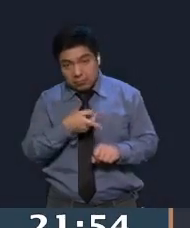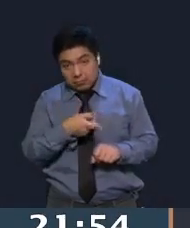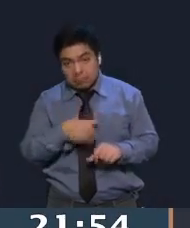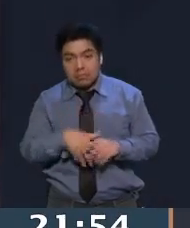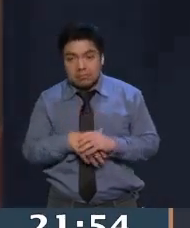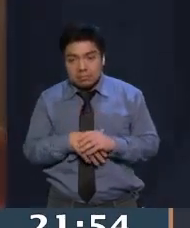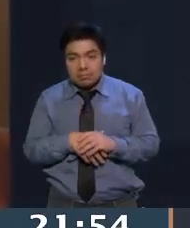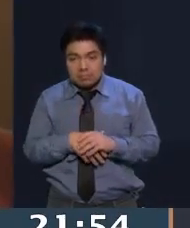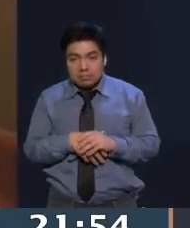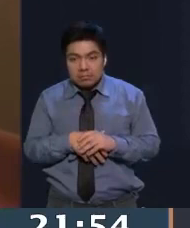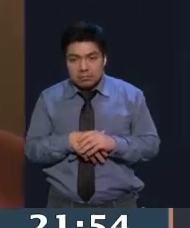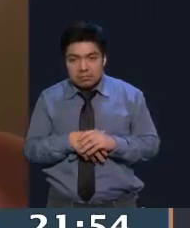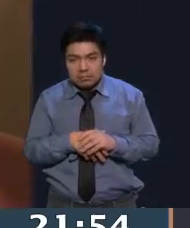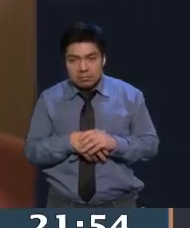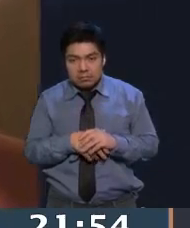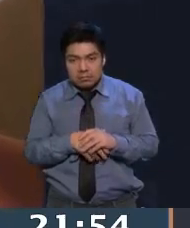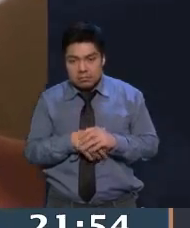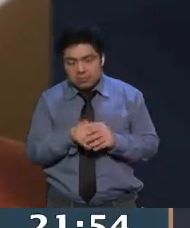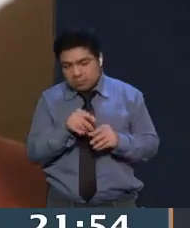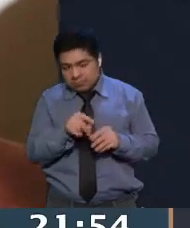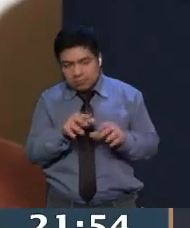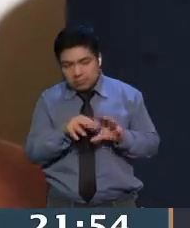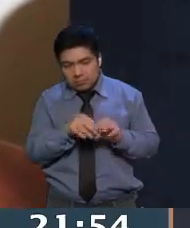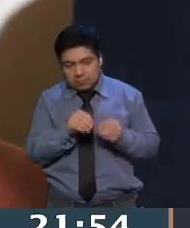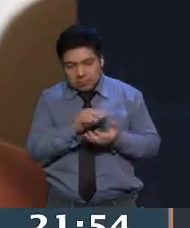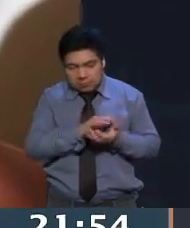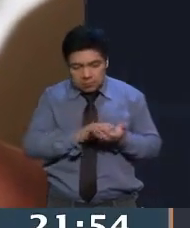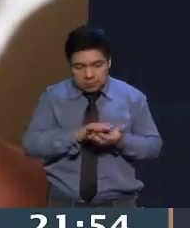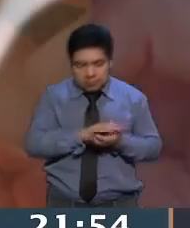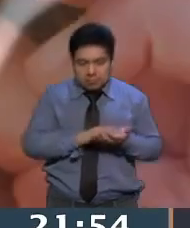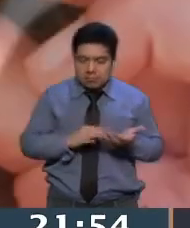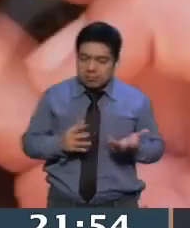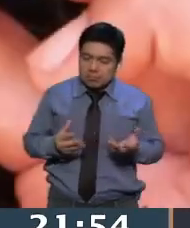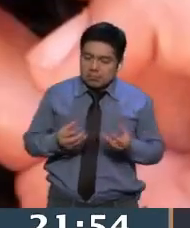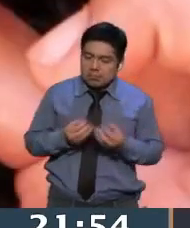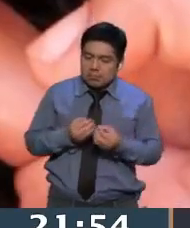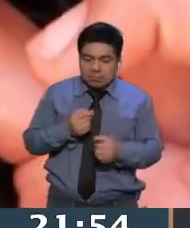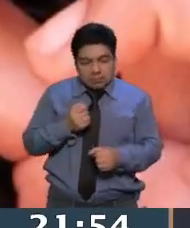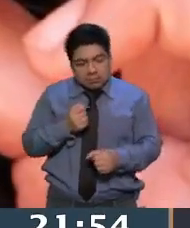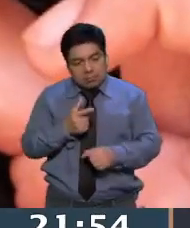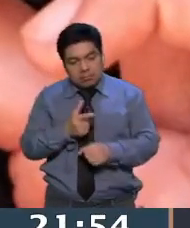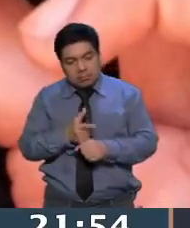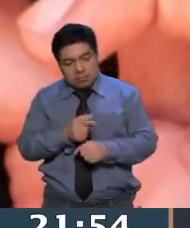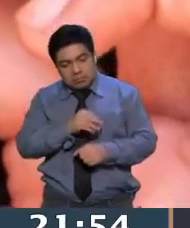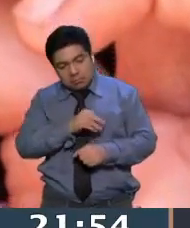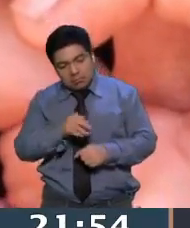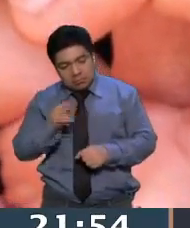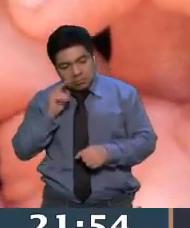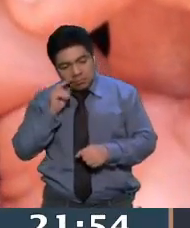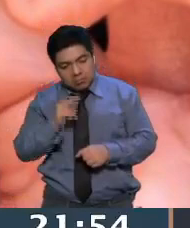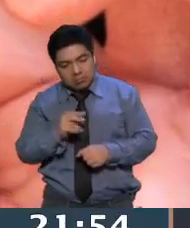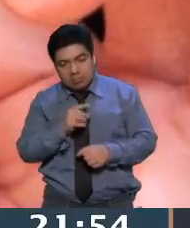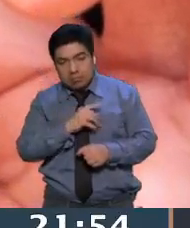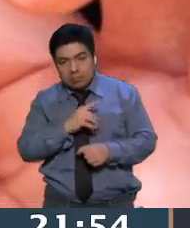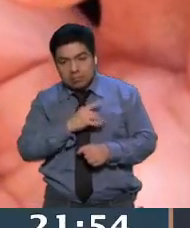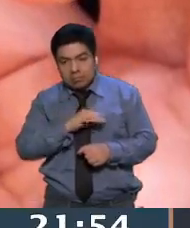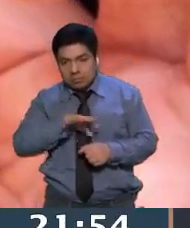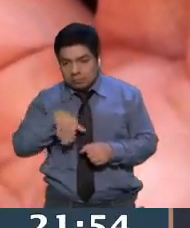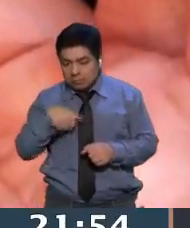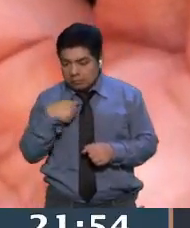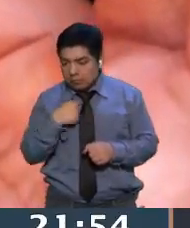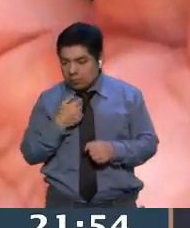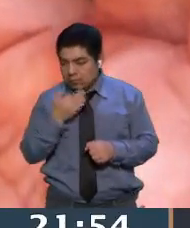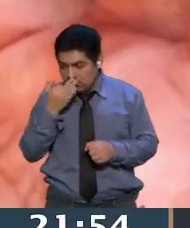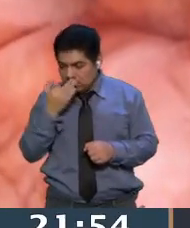combinación y de este descubrimiento de que se podían no solo encapsular las flores y las